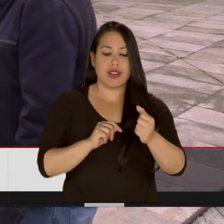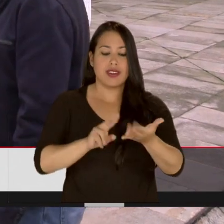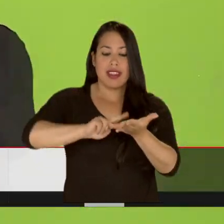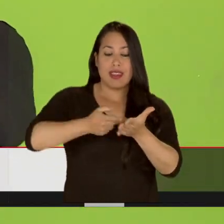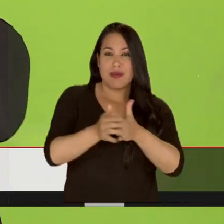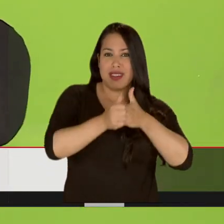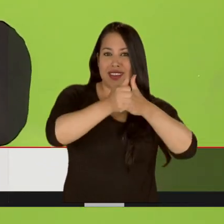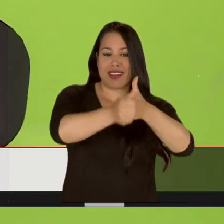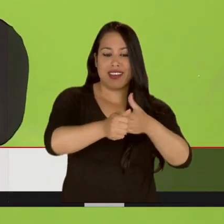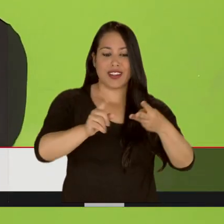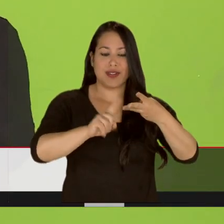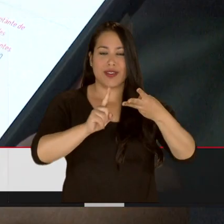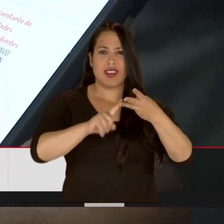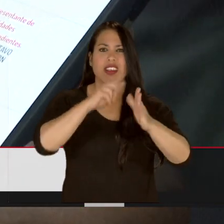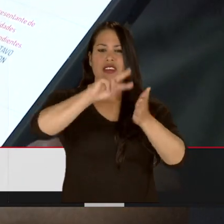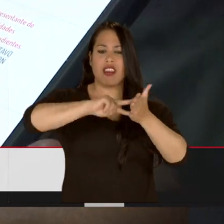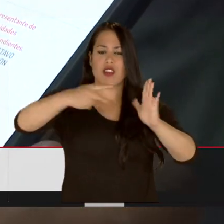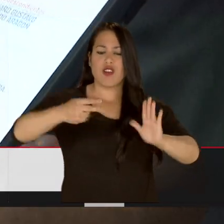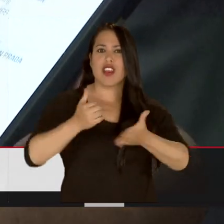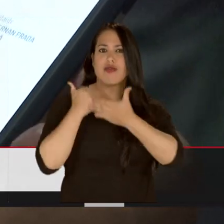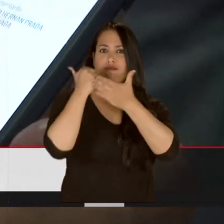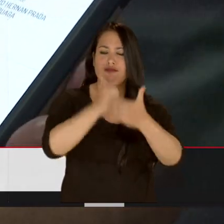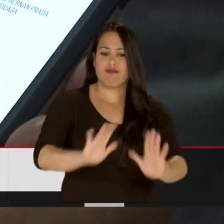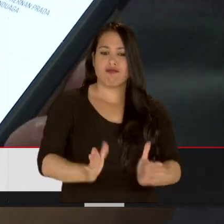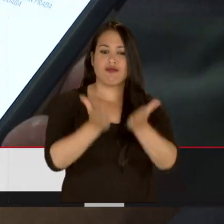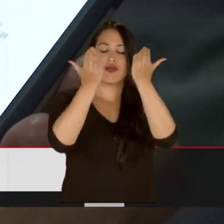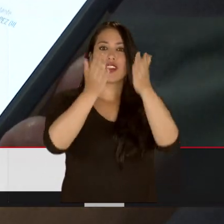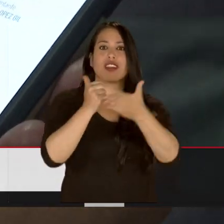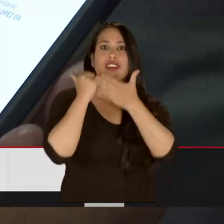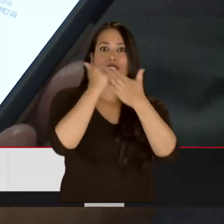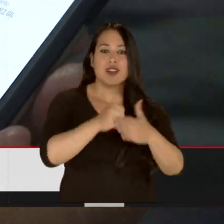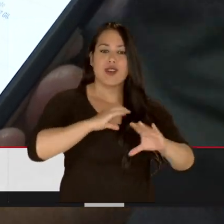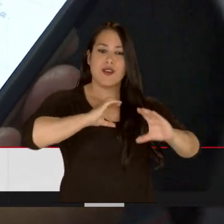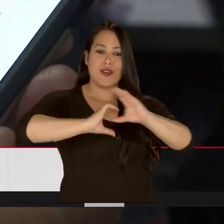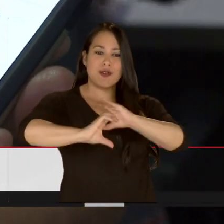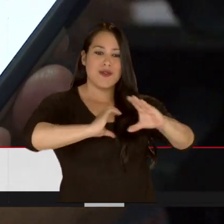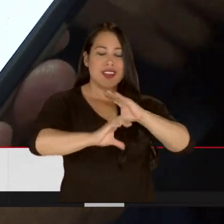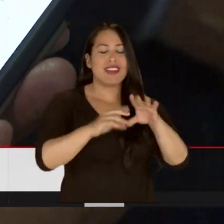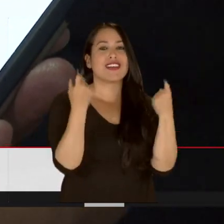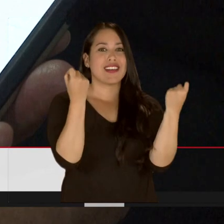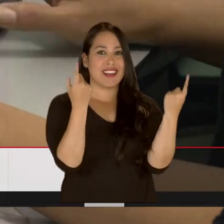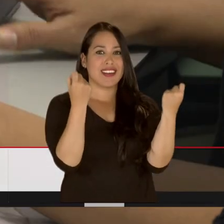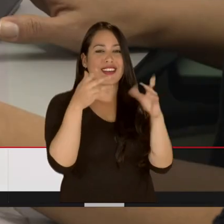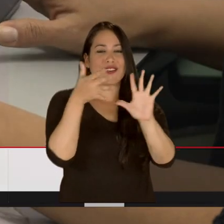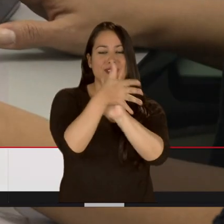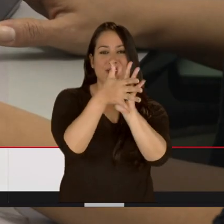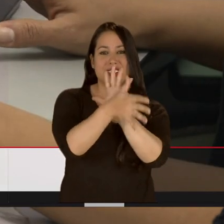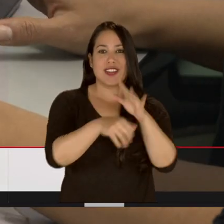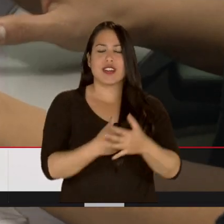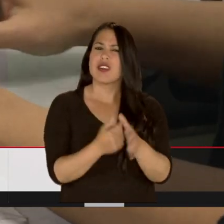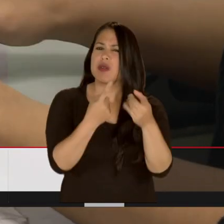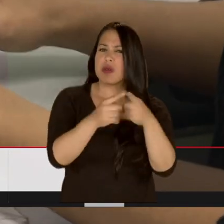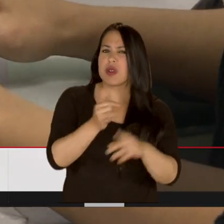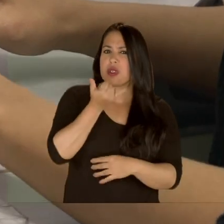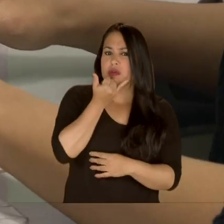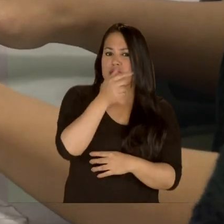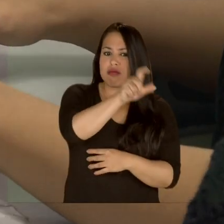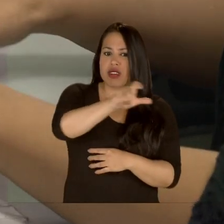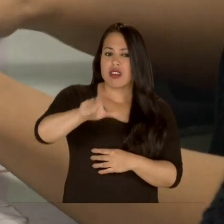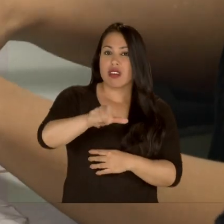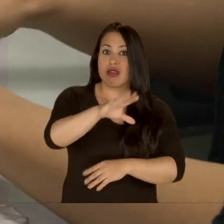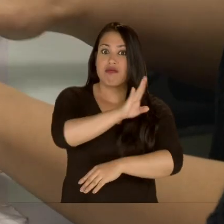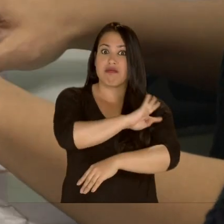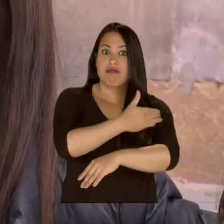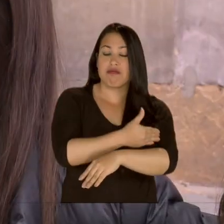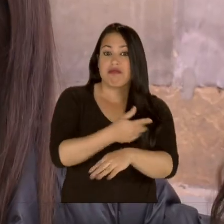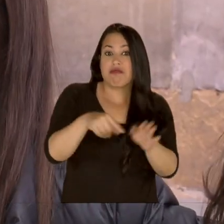Algunos de estos apoyos, como intérpretes y dispositivos tecnológicos, buscan favorecer la comunicación y comprensión de la información.